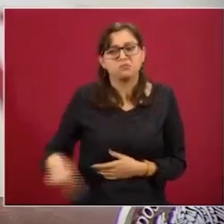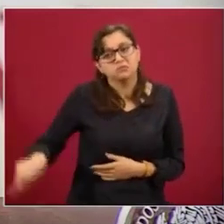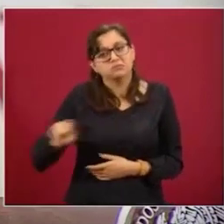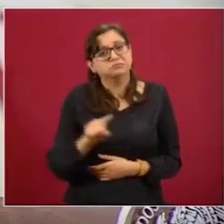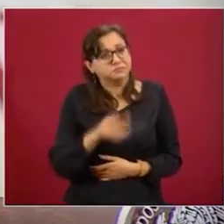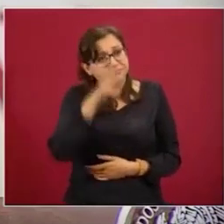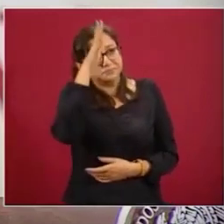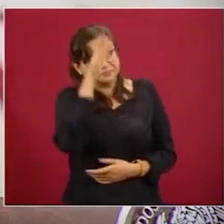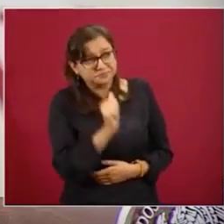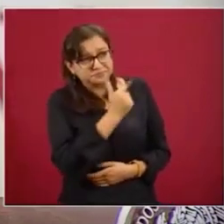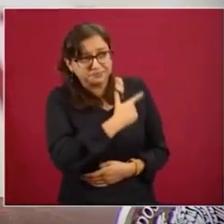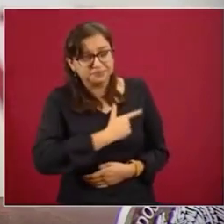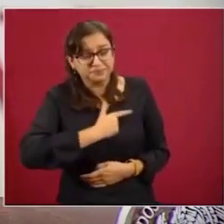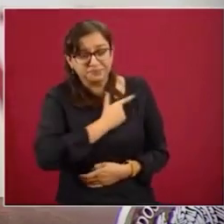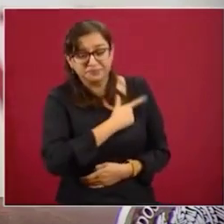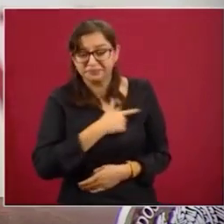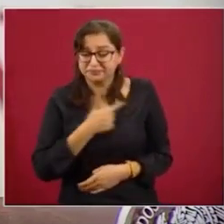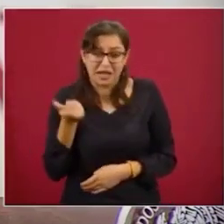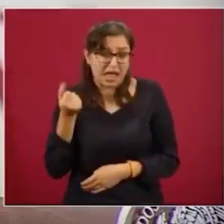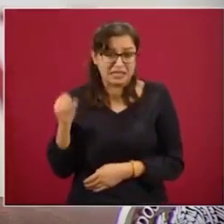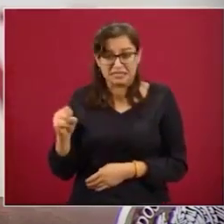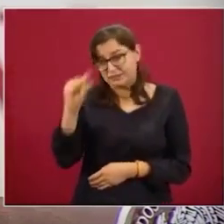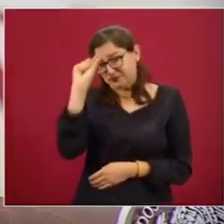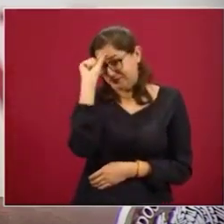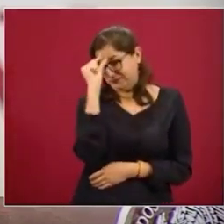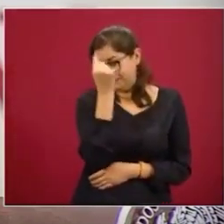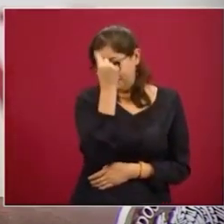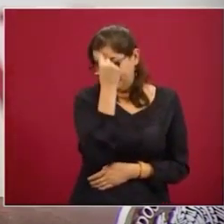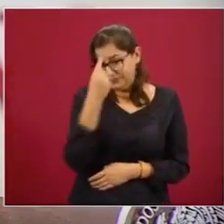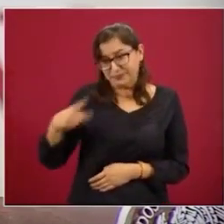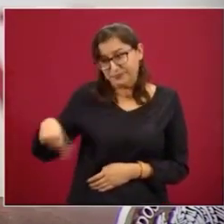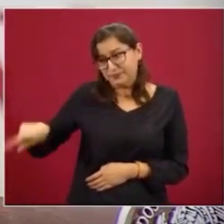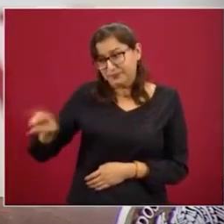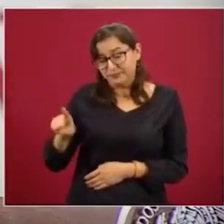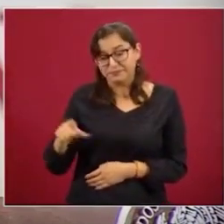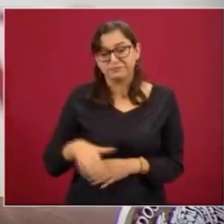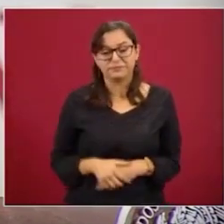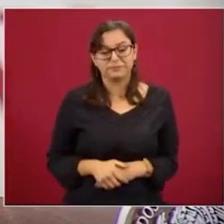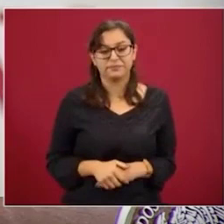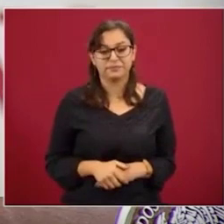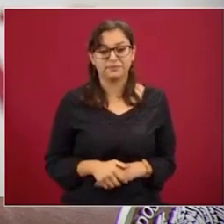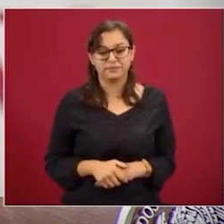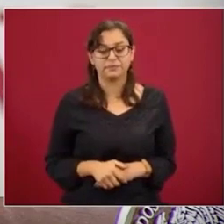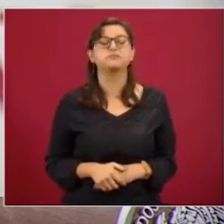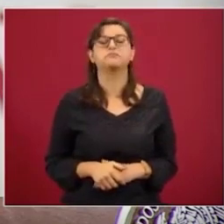que prevalecía. Entonces, yo entiendo.